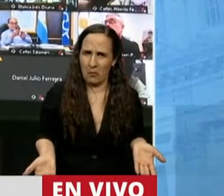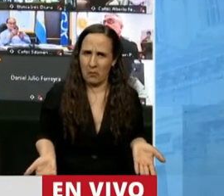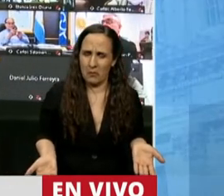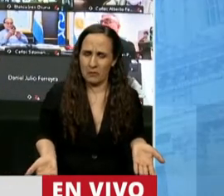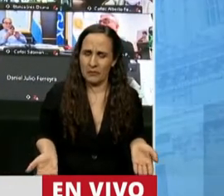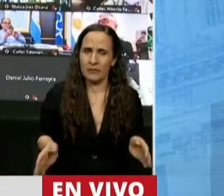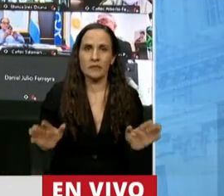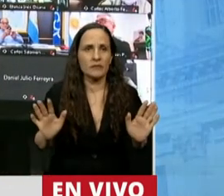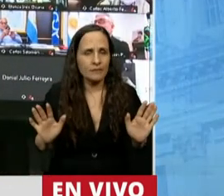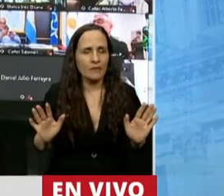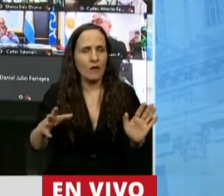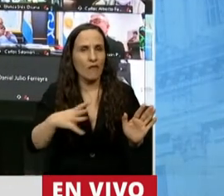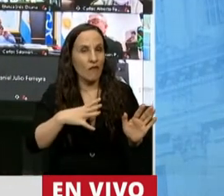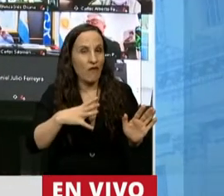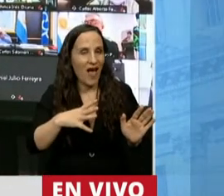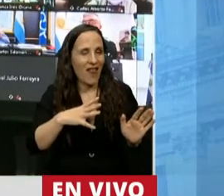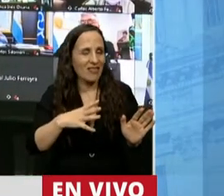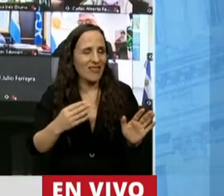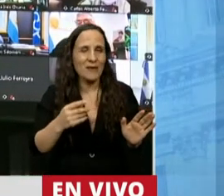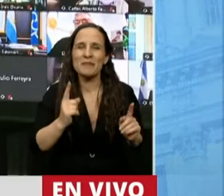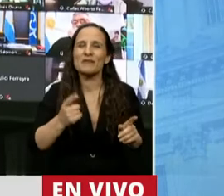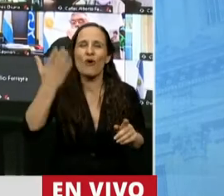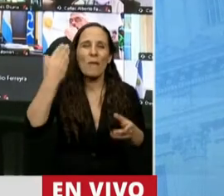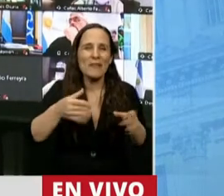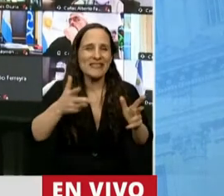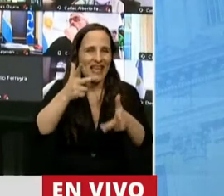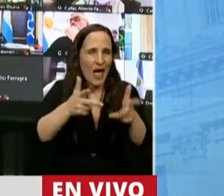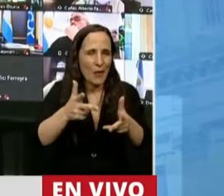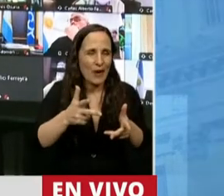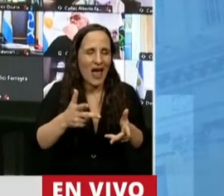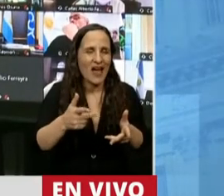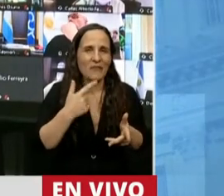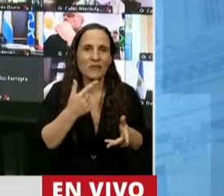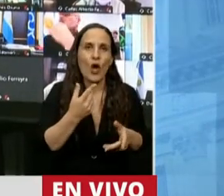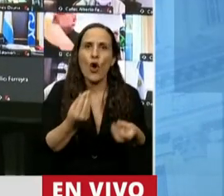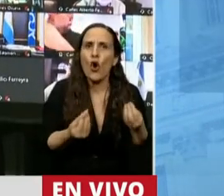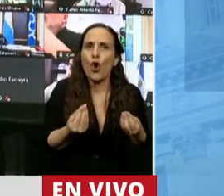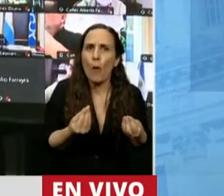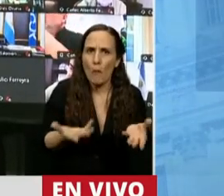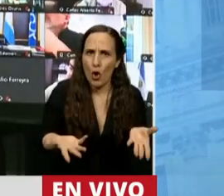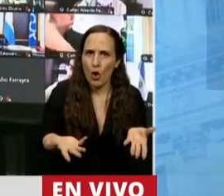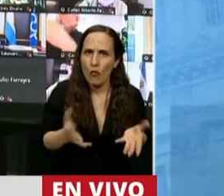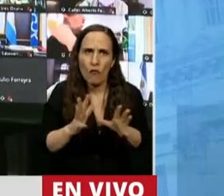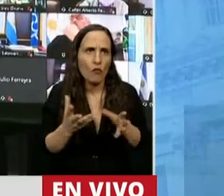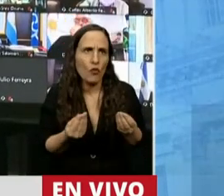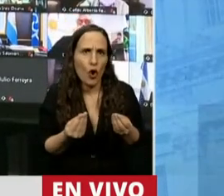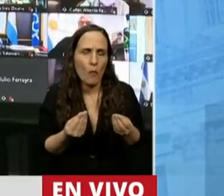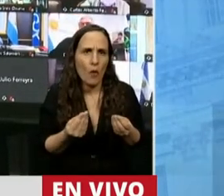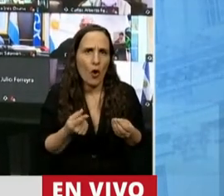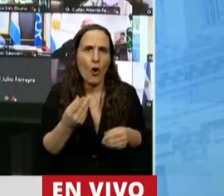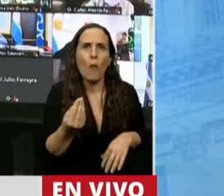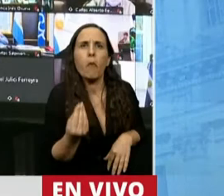Queda por responder, como les decía al principio, el cómo, el por qué y el para qué.